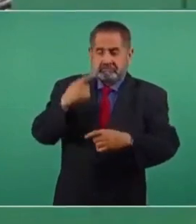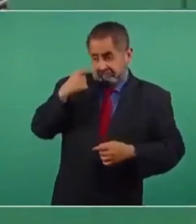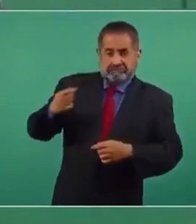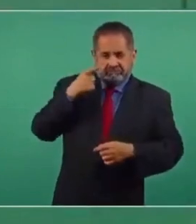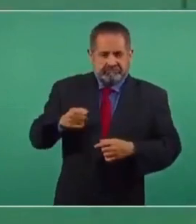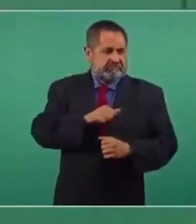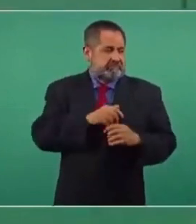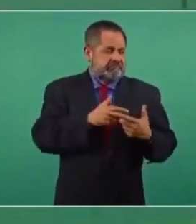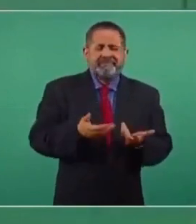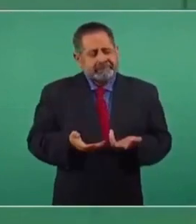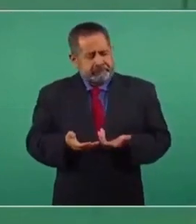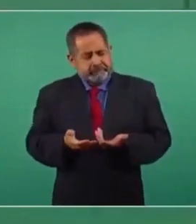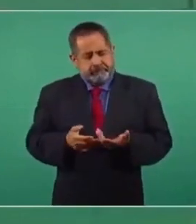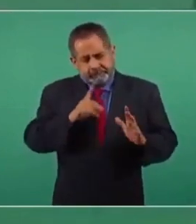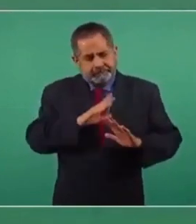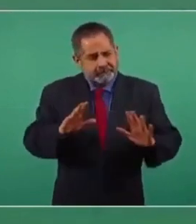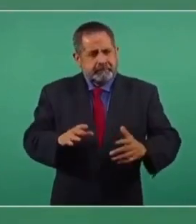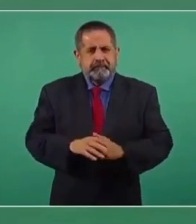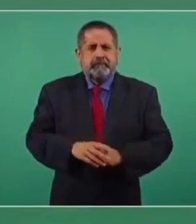seres humanos.